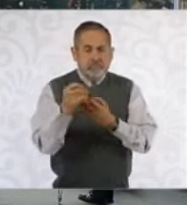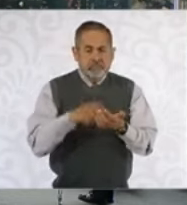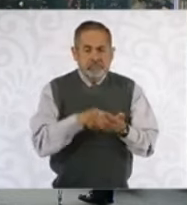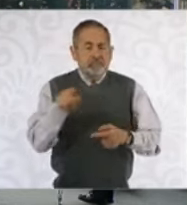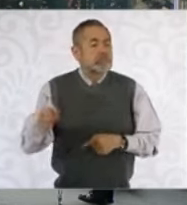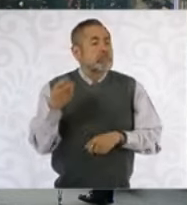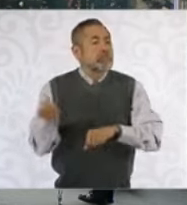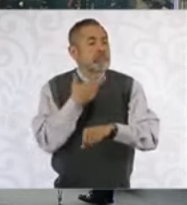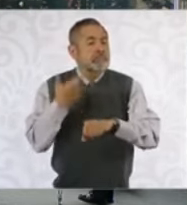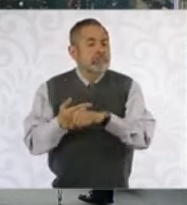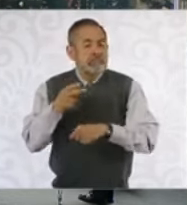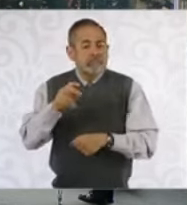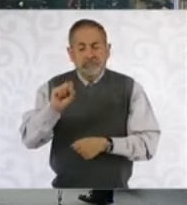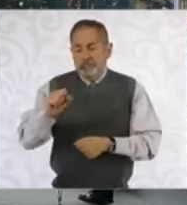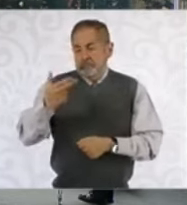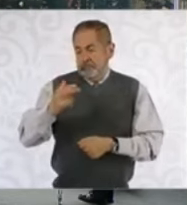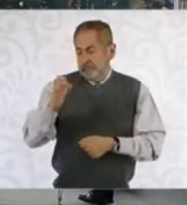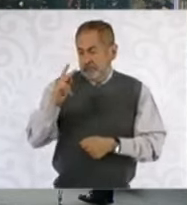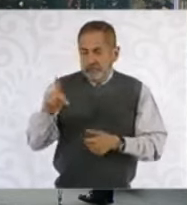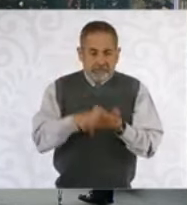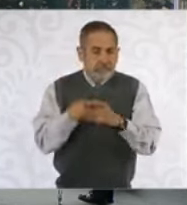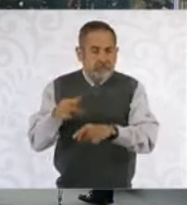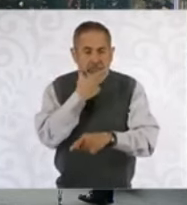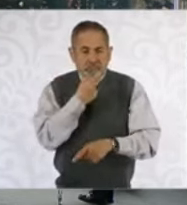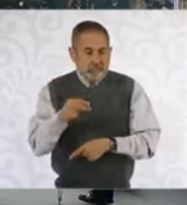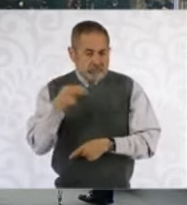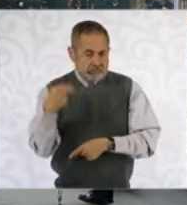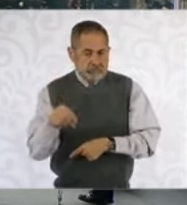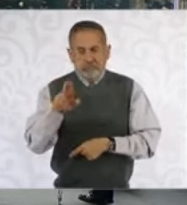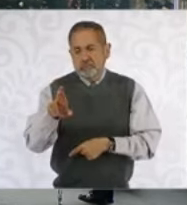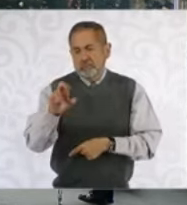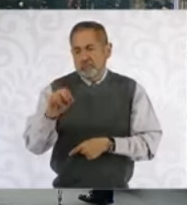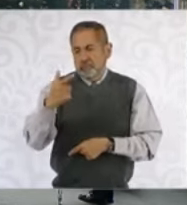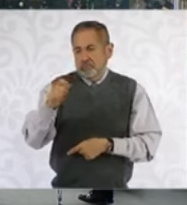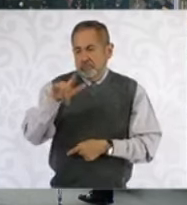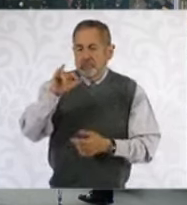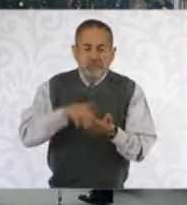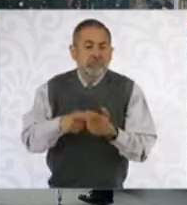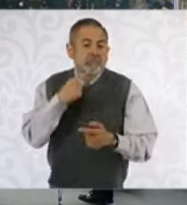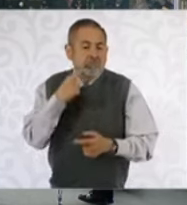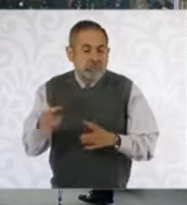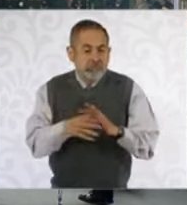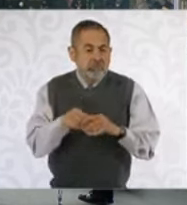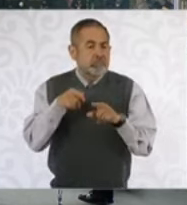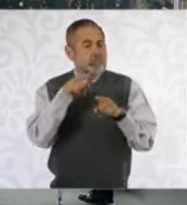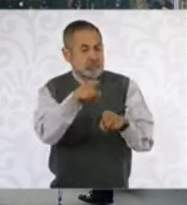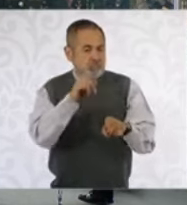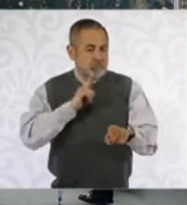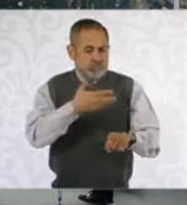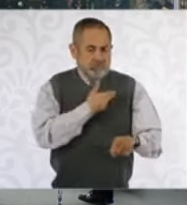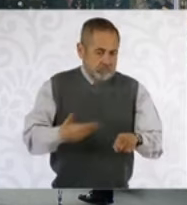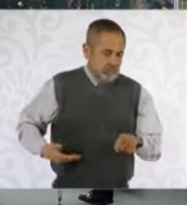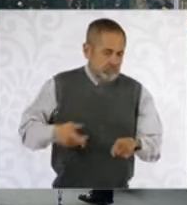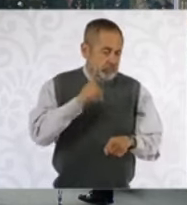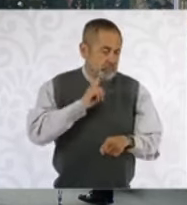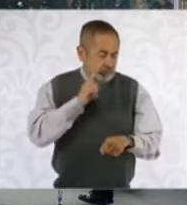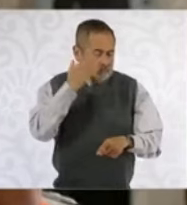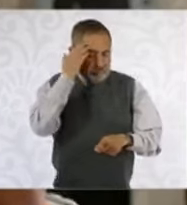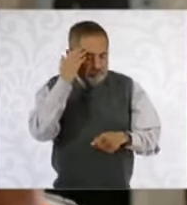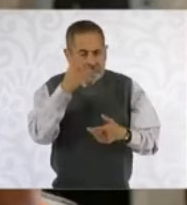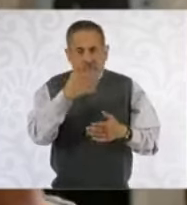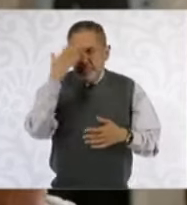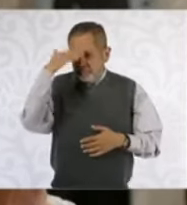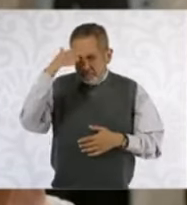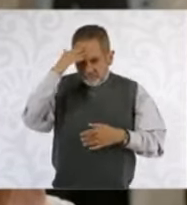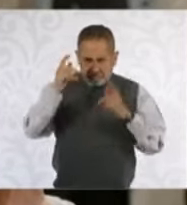de Hacienda Rogelio Ramírez de la O. Aseguró que la presidencia de la República, que usted encabeza, está consciente de cuál es la